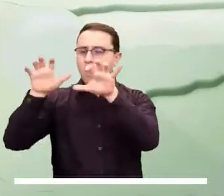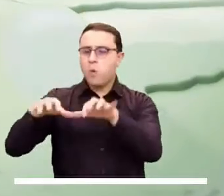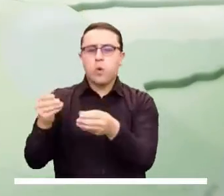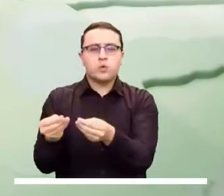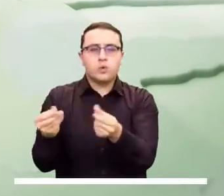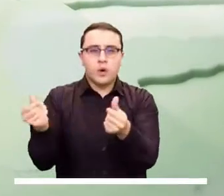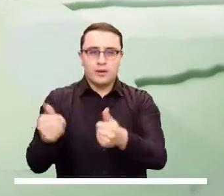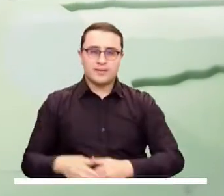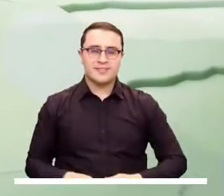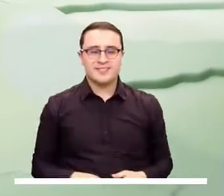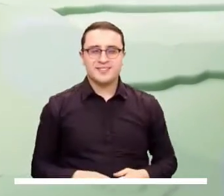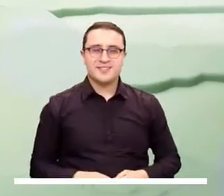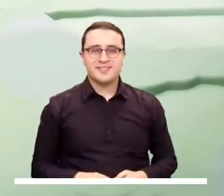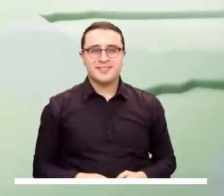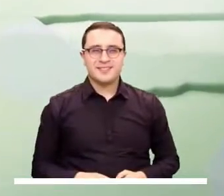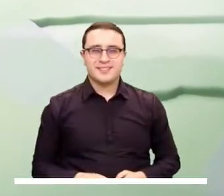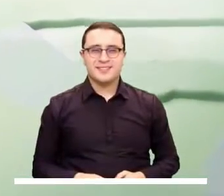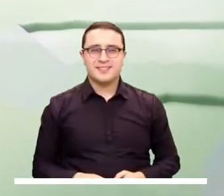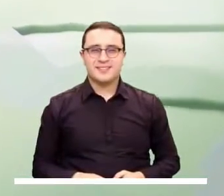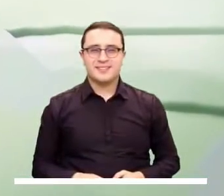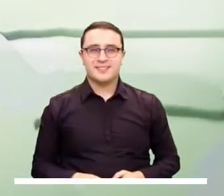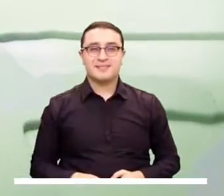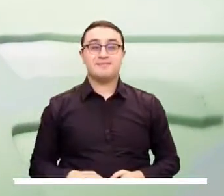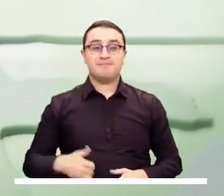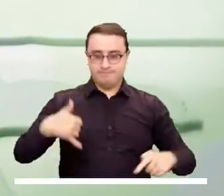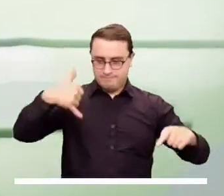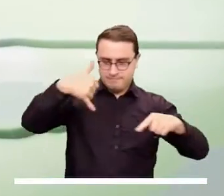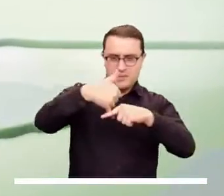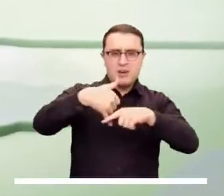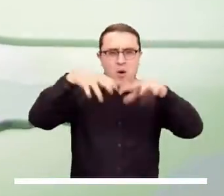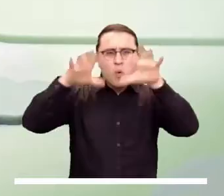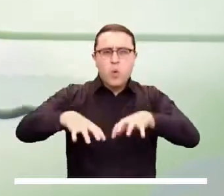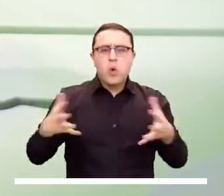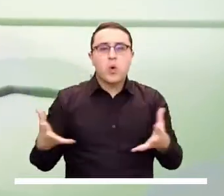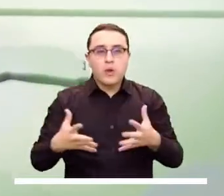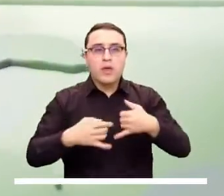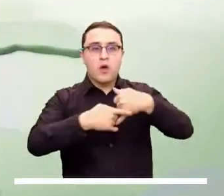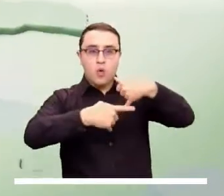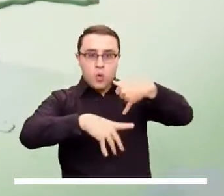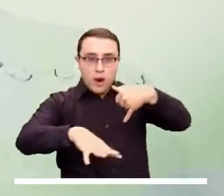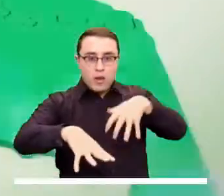lluvias intensas, mientras que en Casanare las precipitaciones serían menores.